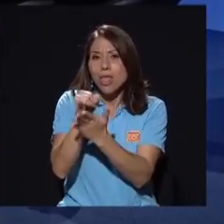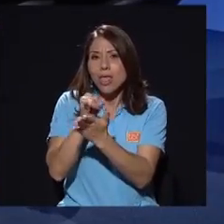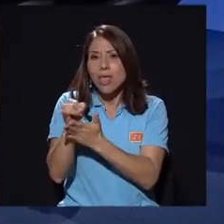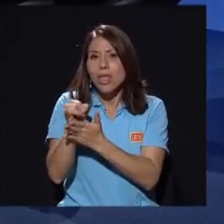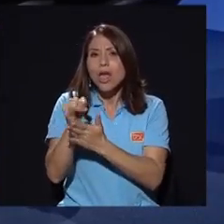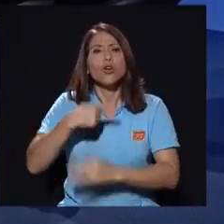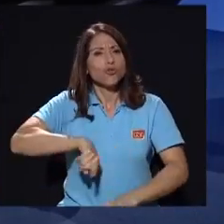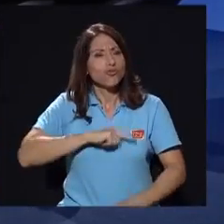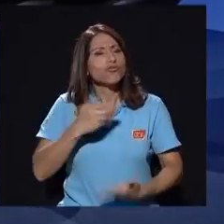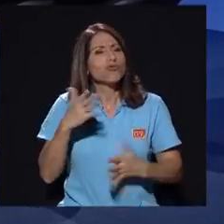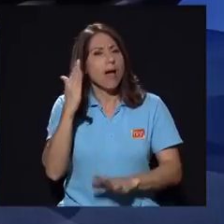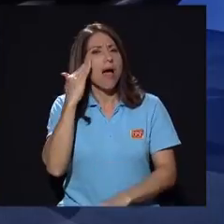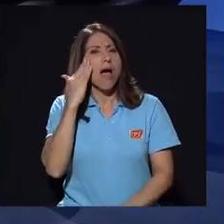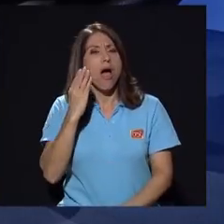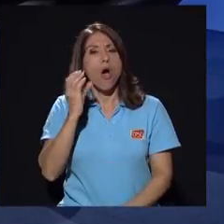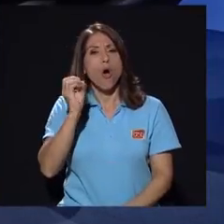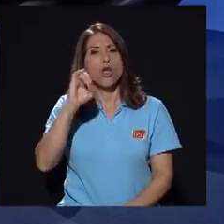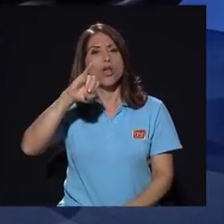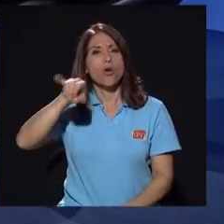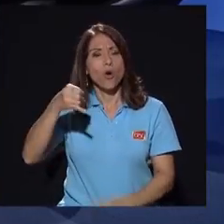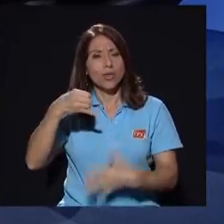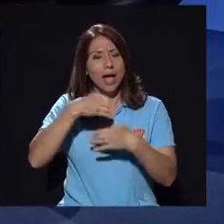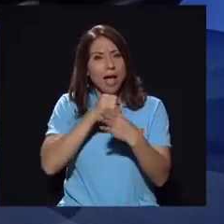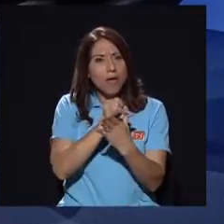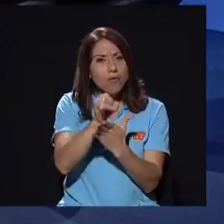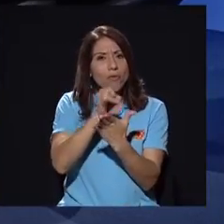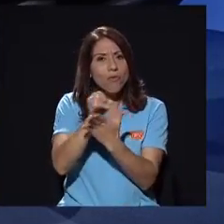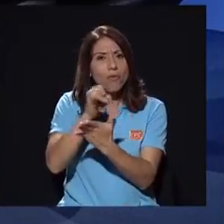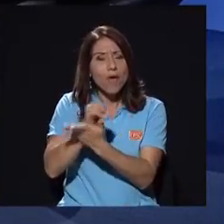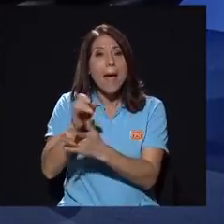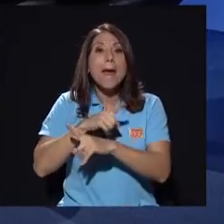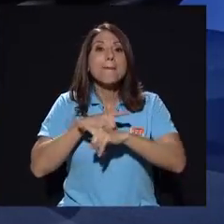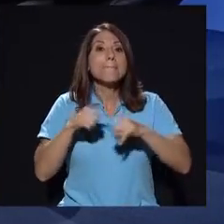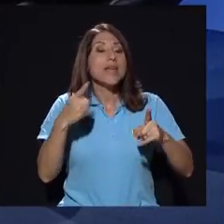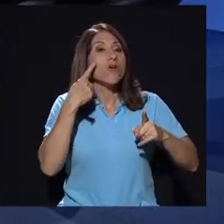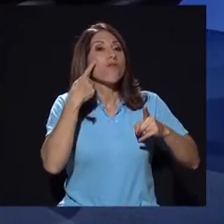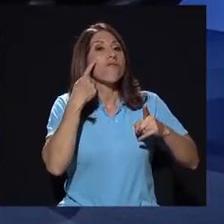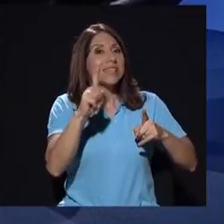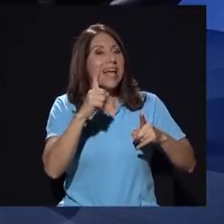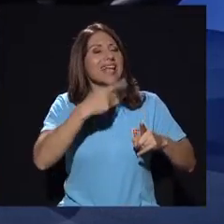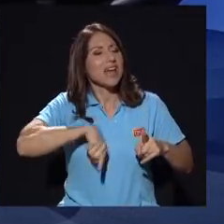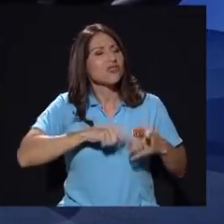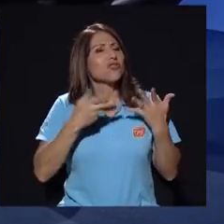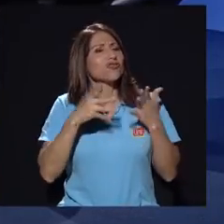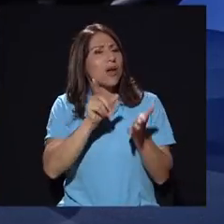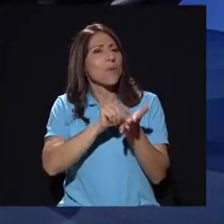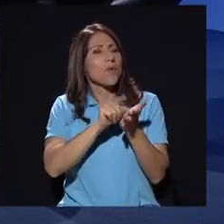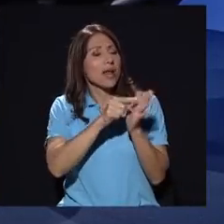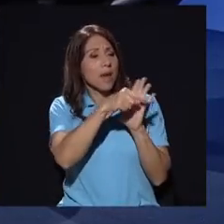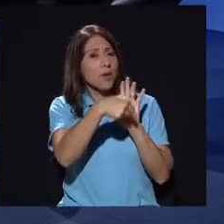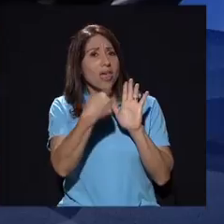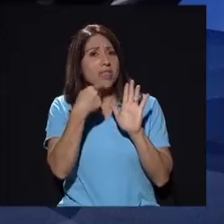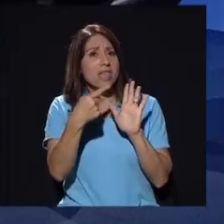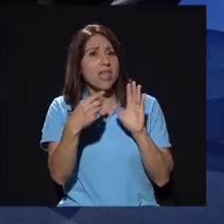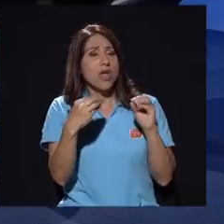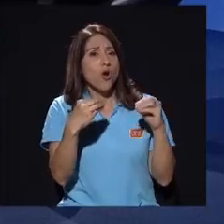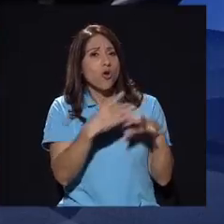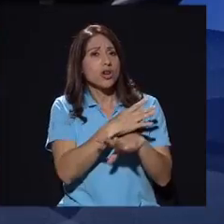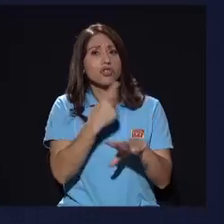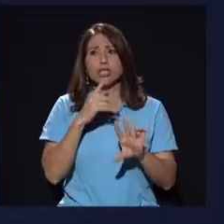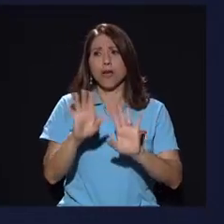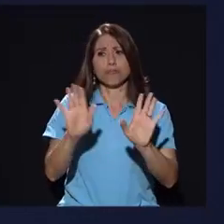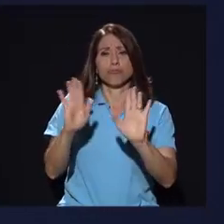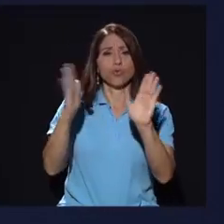hecho investigación. Sin embargo, la fiscalía en correos electrónicos que ya hemos publicado en repetidas ocasiones se nos dijo, no, no